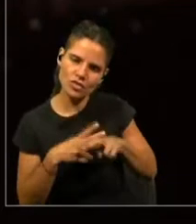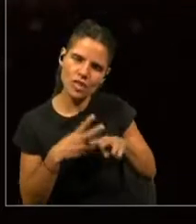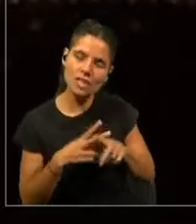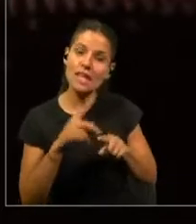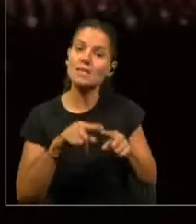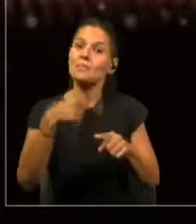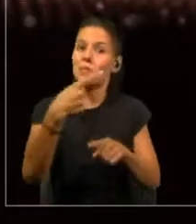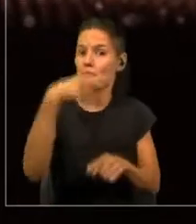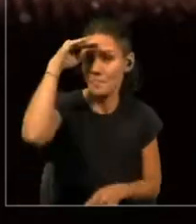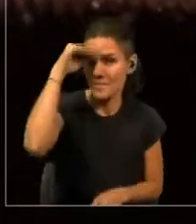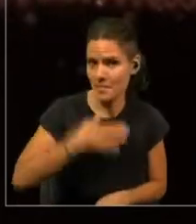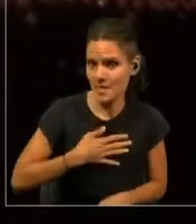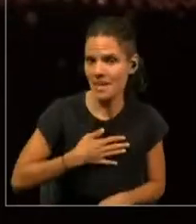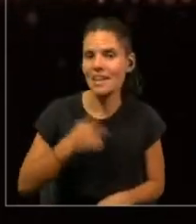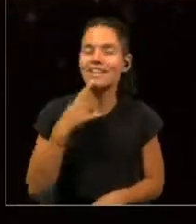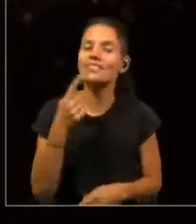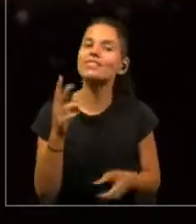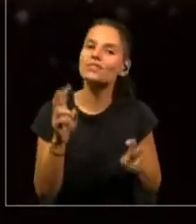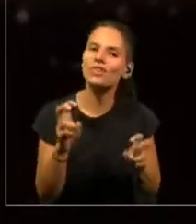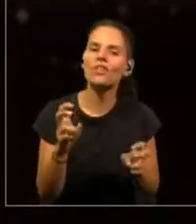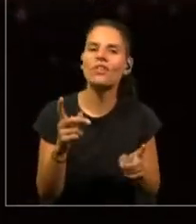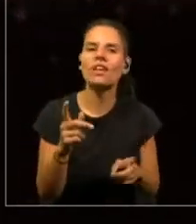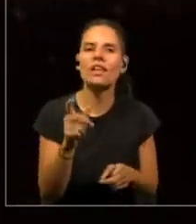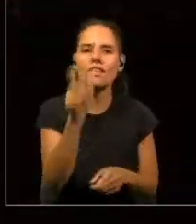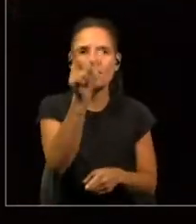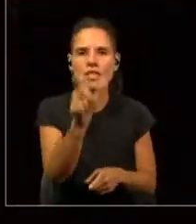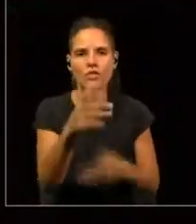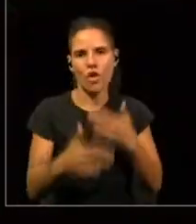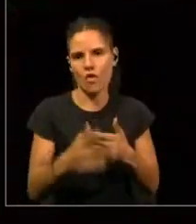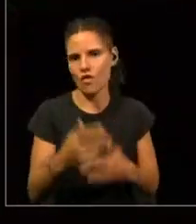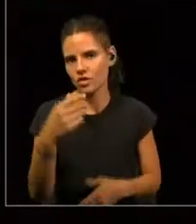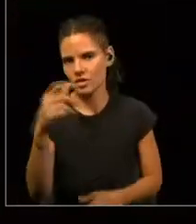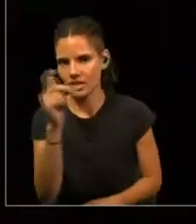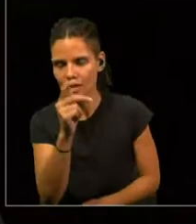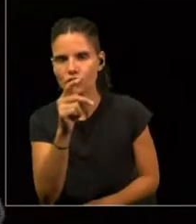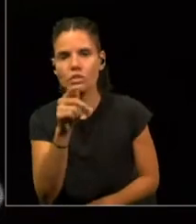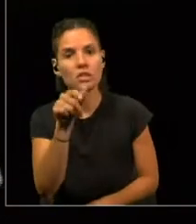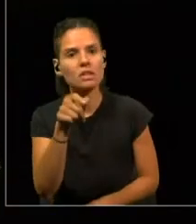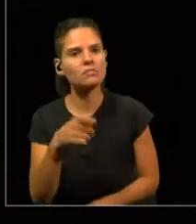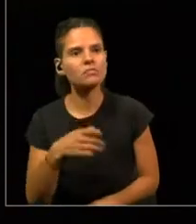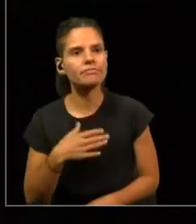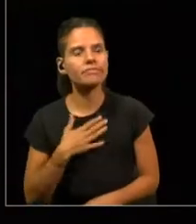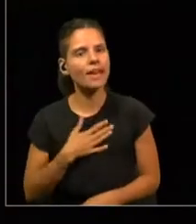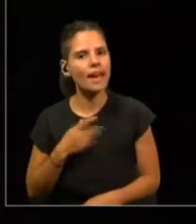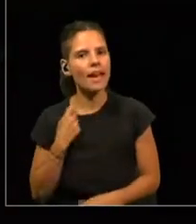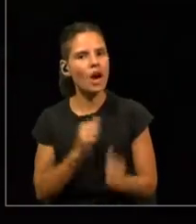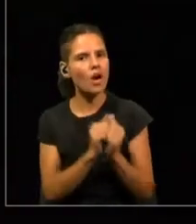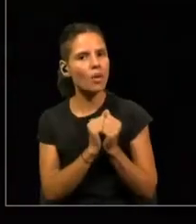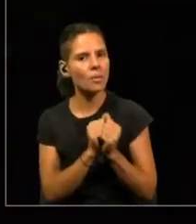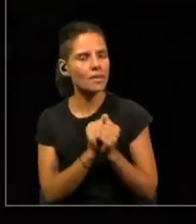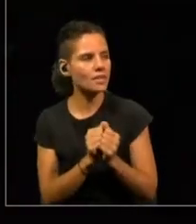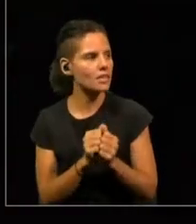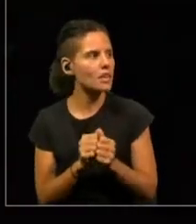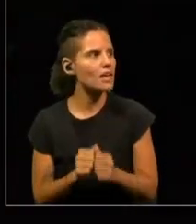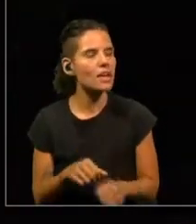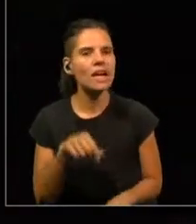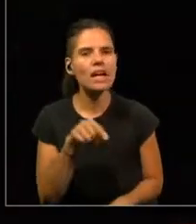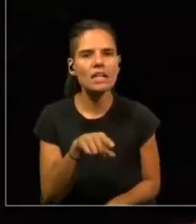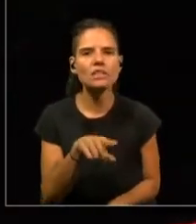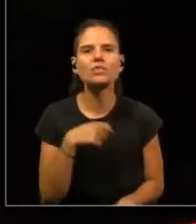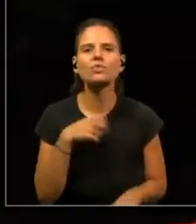viene, es que hablaba de los robots de sexo, es que ellos querían compañía. Era un tema bastante